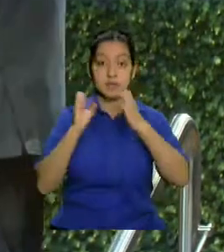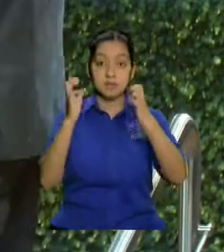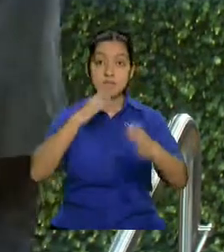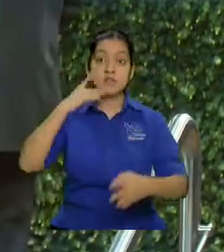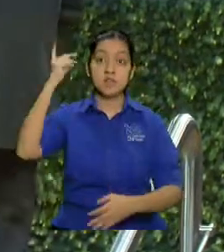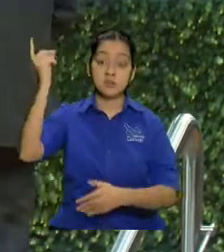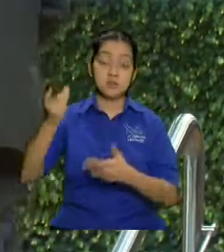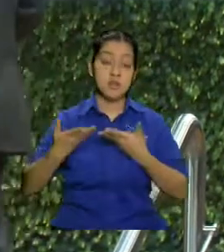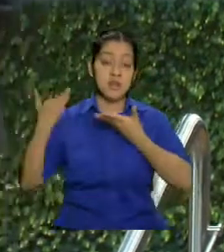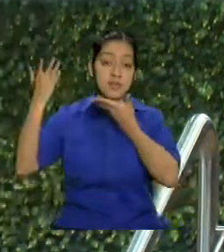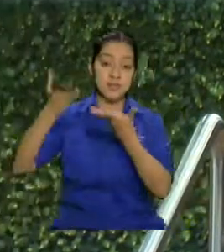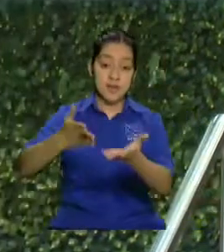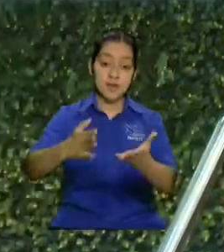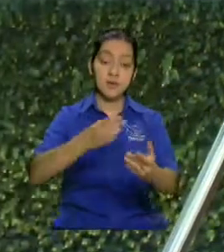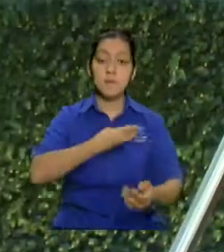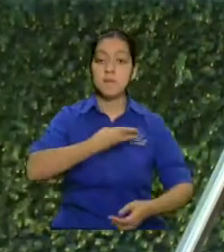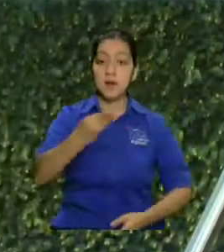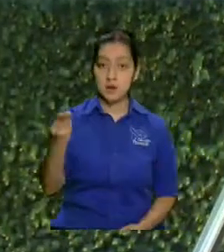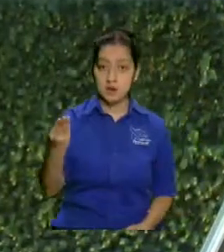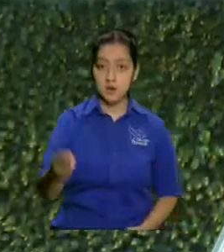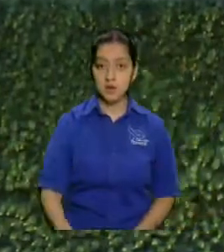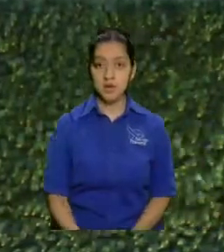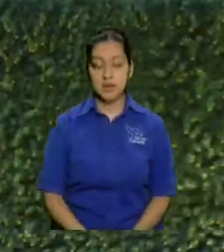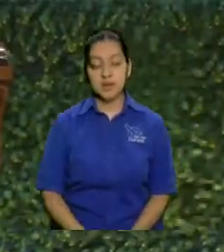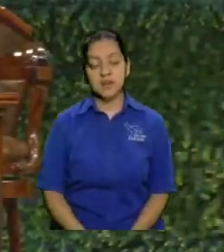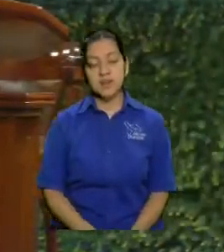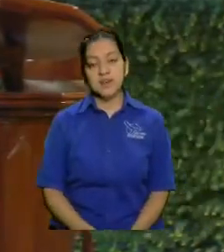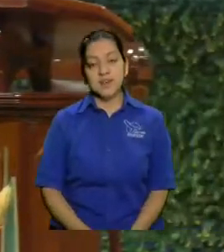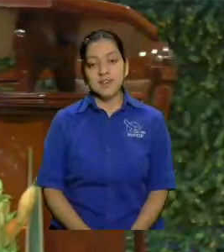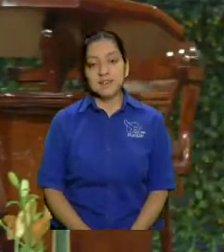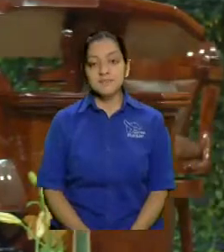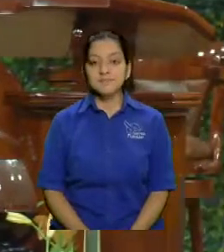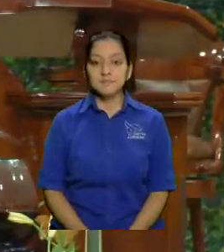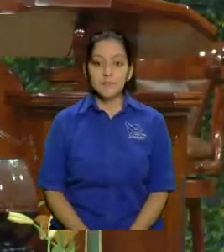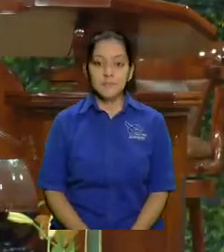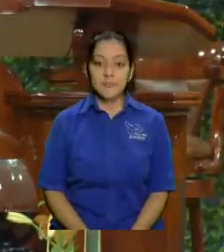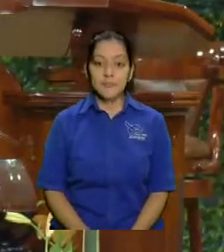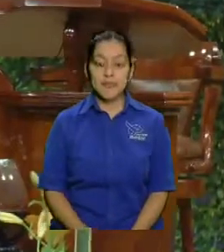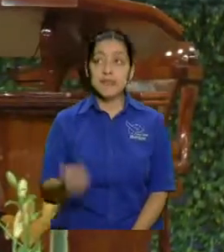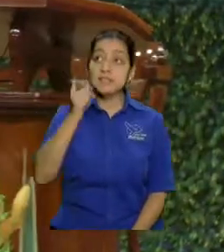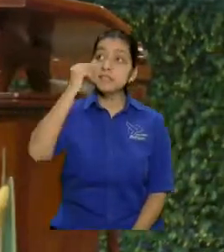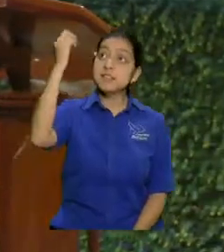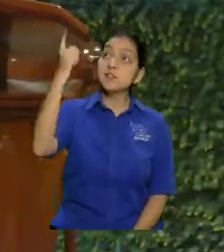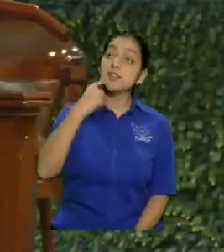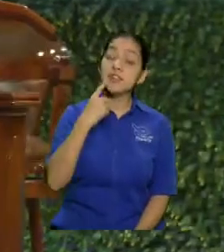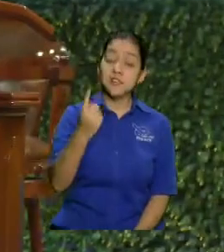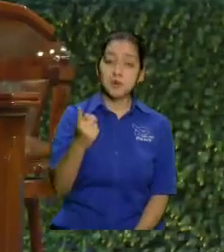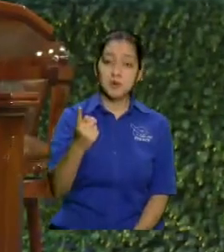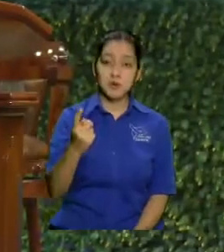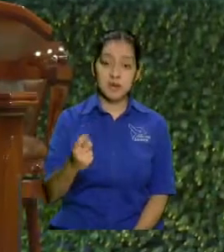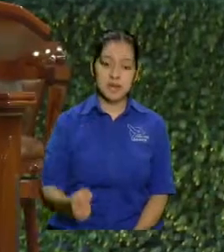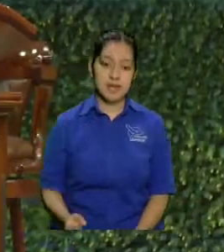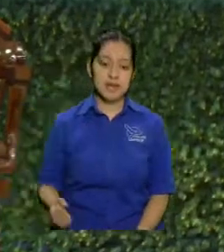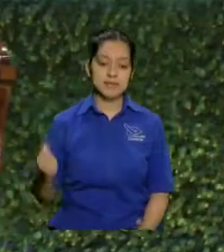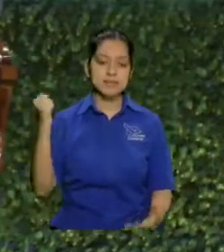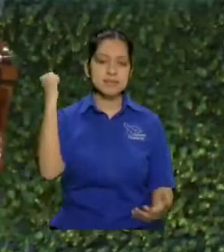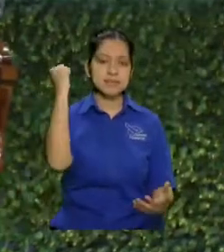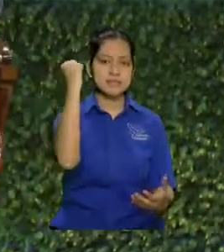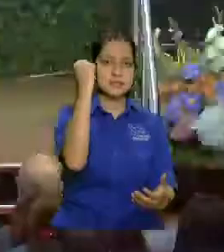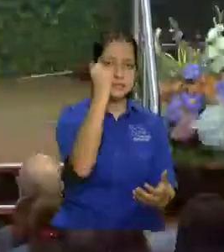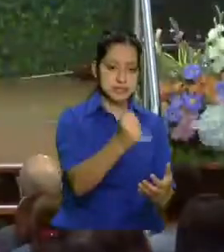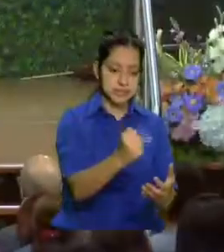dio una orden y dijo hermanos de la raza végase para acá entonces el señor dijo sacrifiquen un cordero